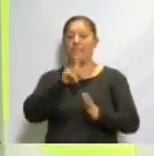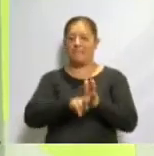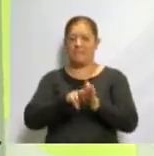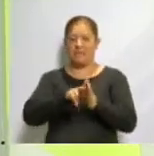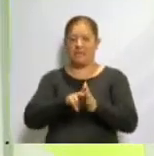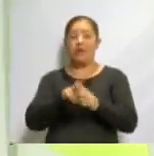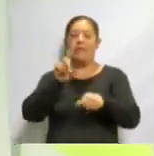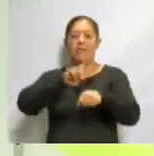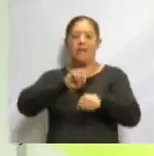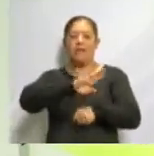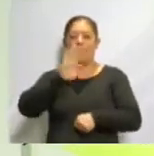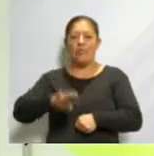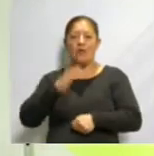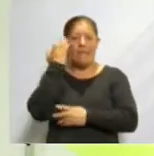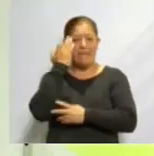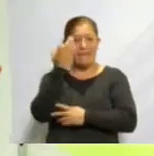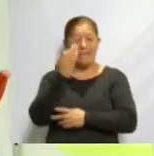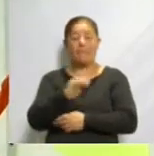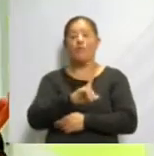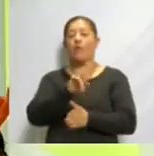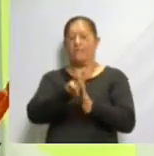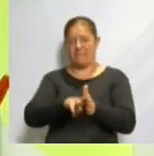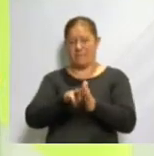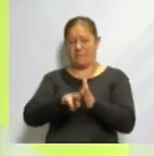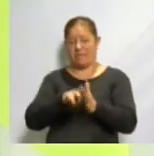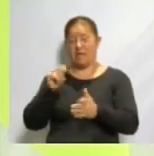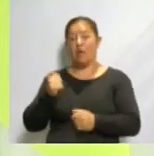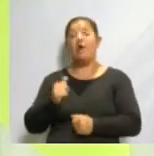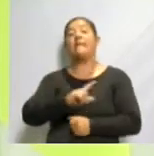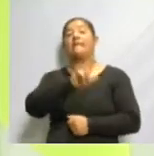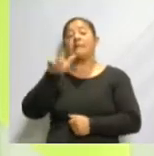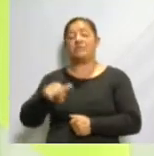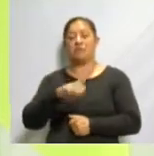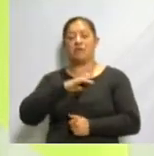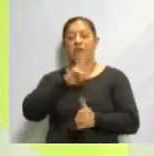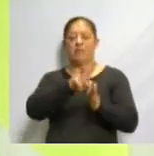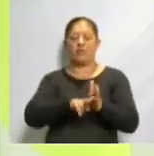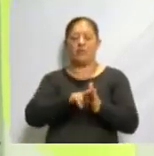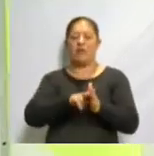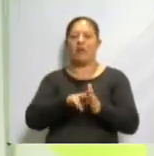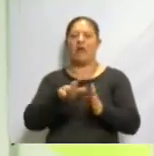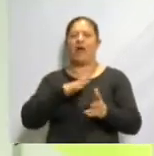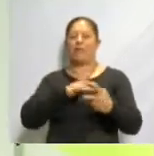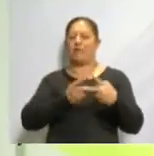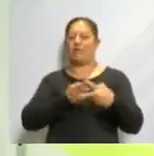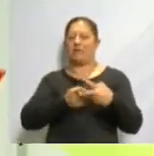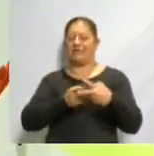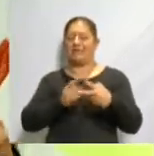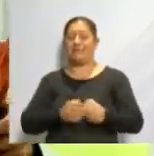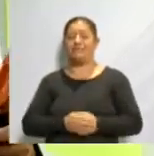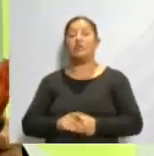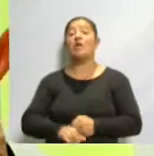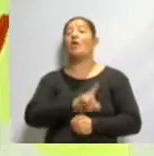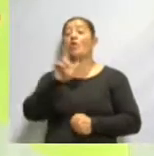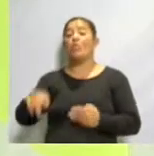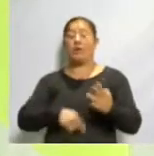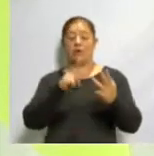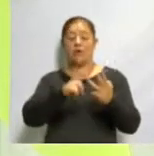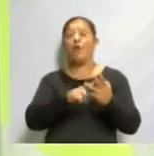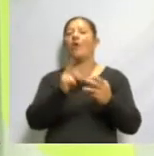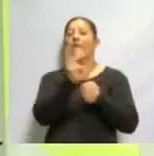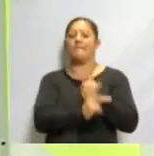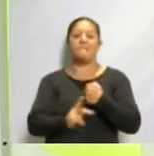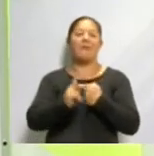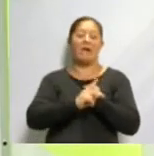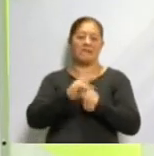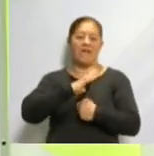de Muertos en el tiempo. Posteriormente vamos a ver una cápsula muy geométrica para seguir con el viaje por un país en el cual